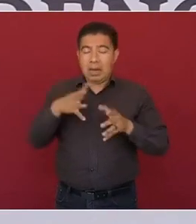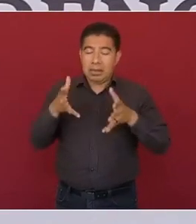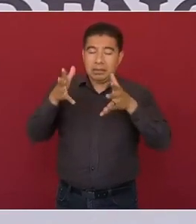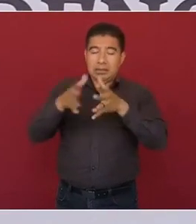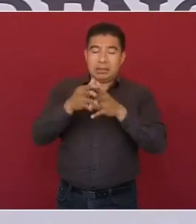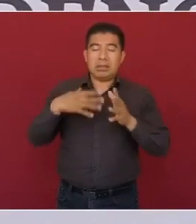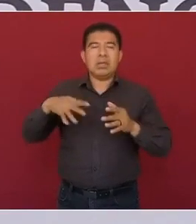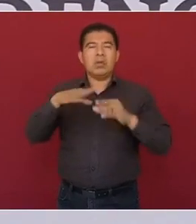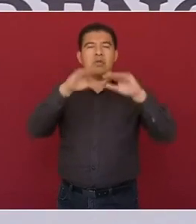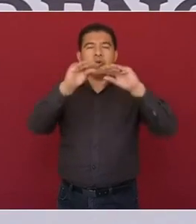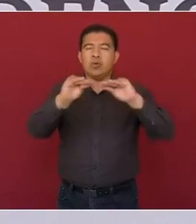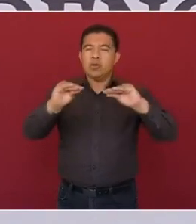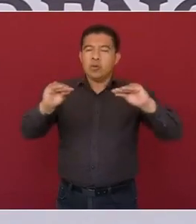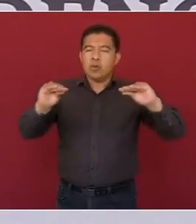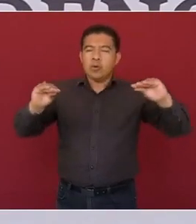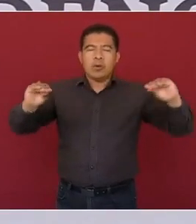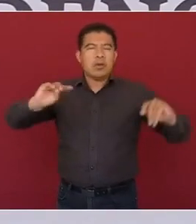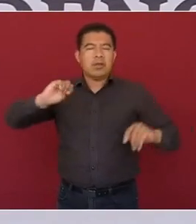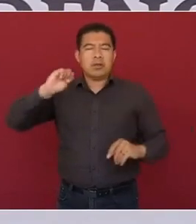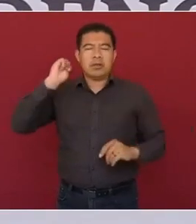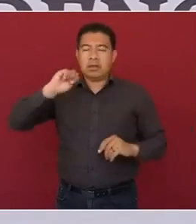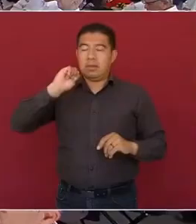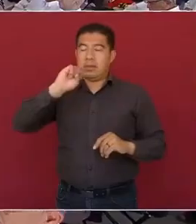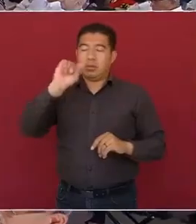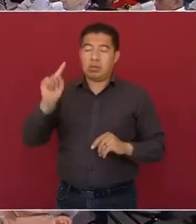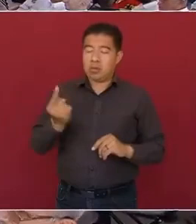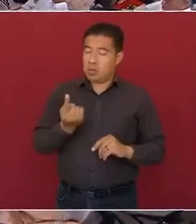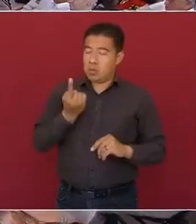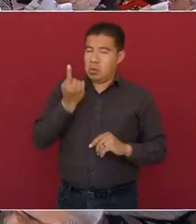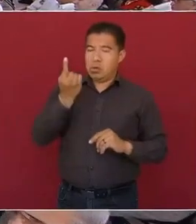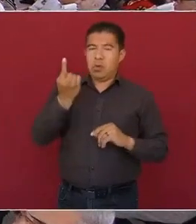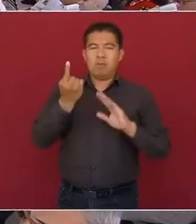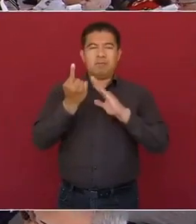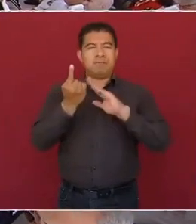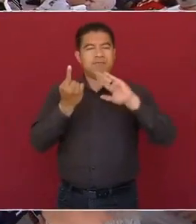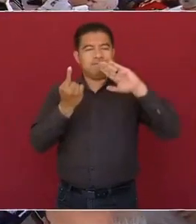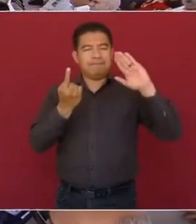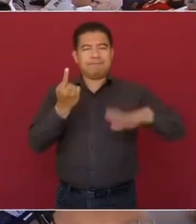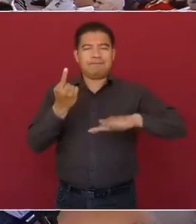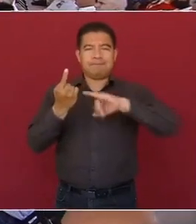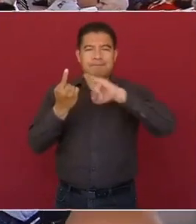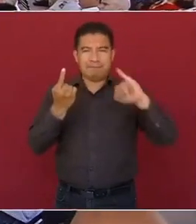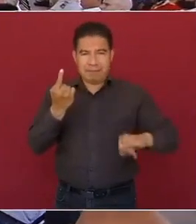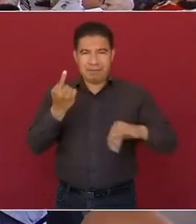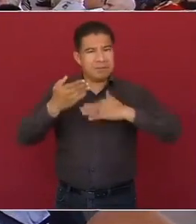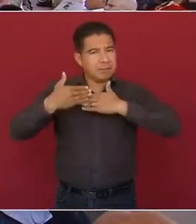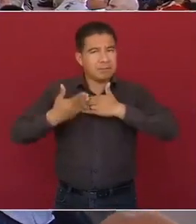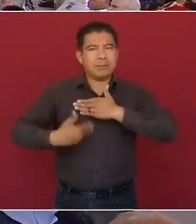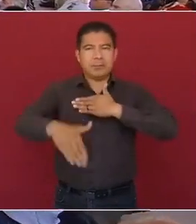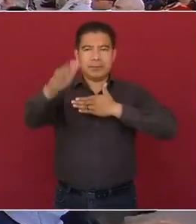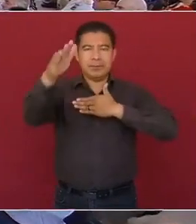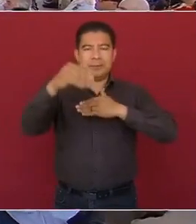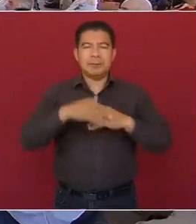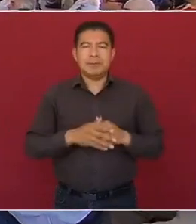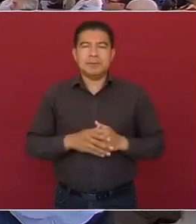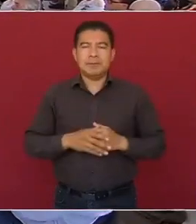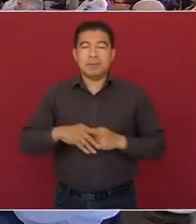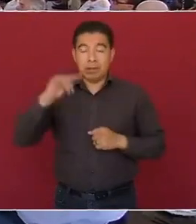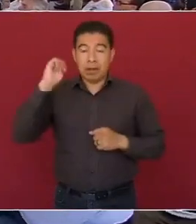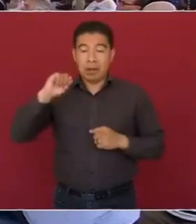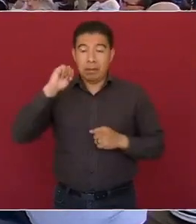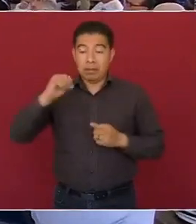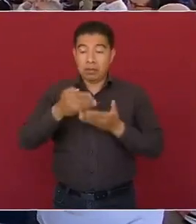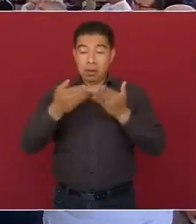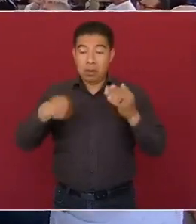Tabasco se consagra en la aurora de la inmortalidad. Tabasco es hoy por hoy la capital energética del país.